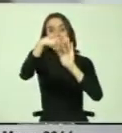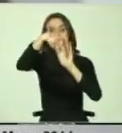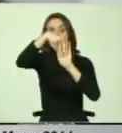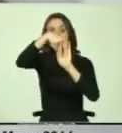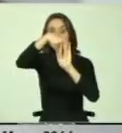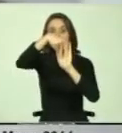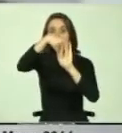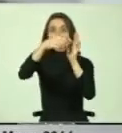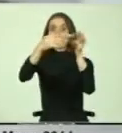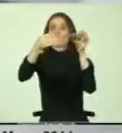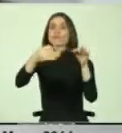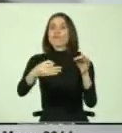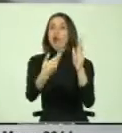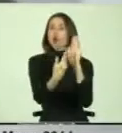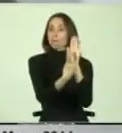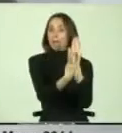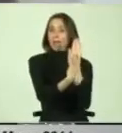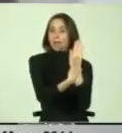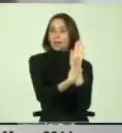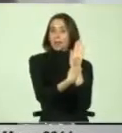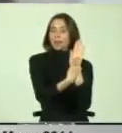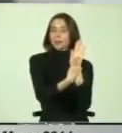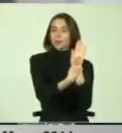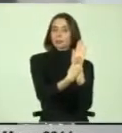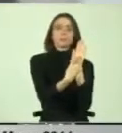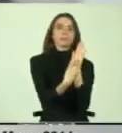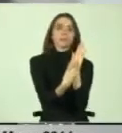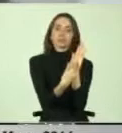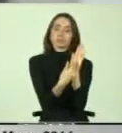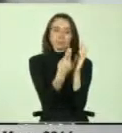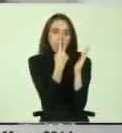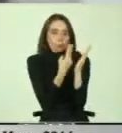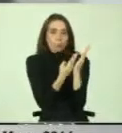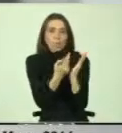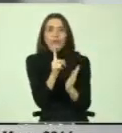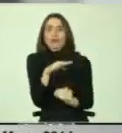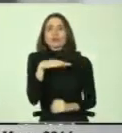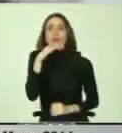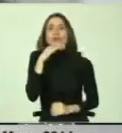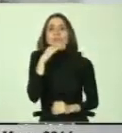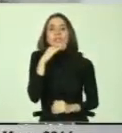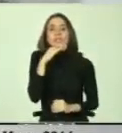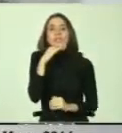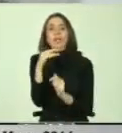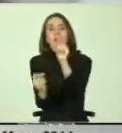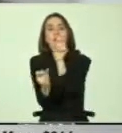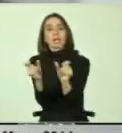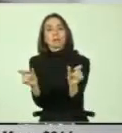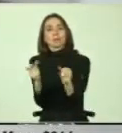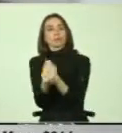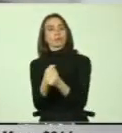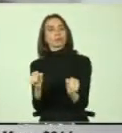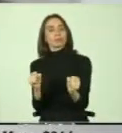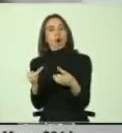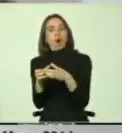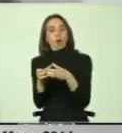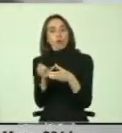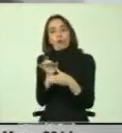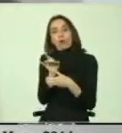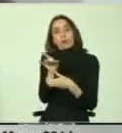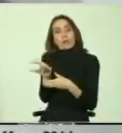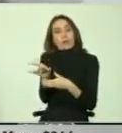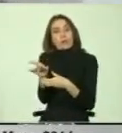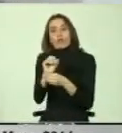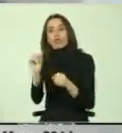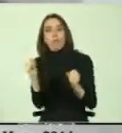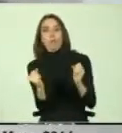de carácter formal se ha visto insuficiente para que las personas o grupos vulnerables puedan